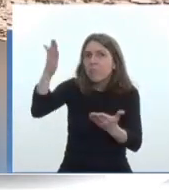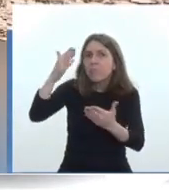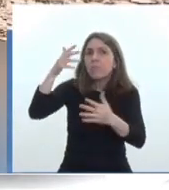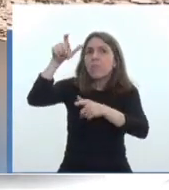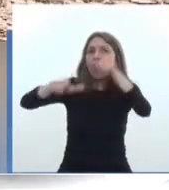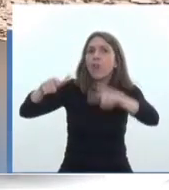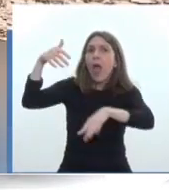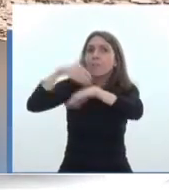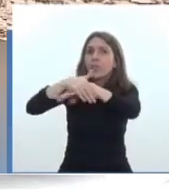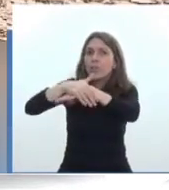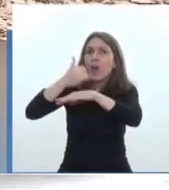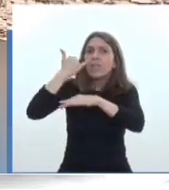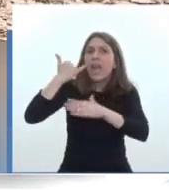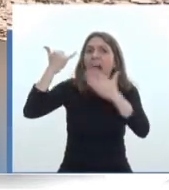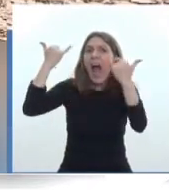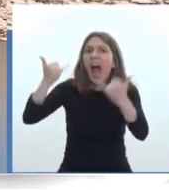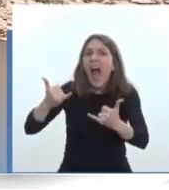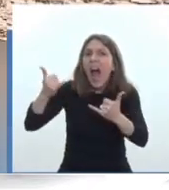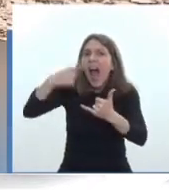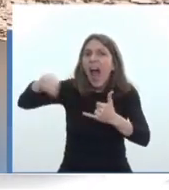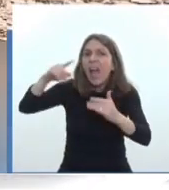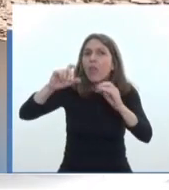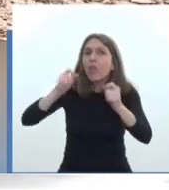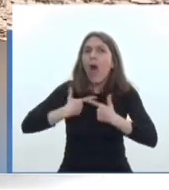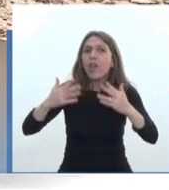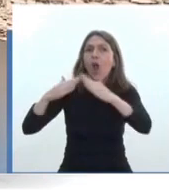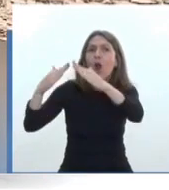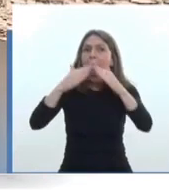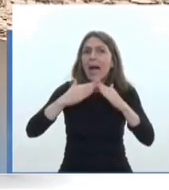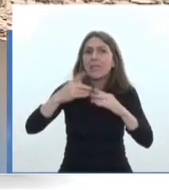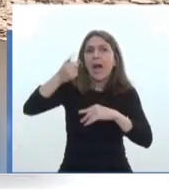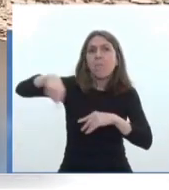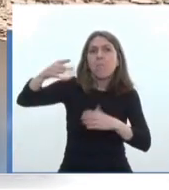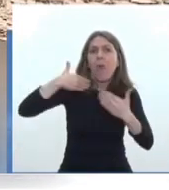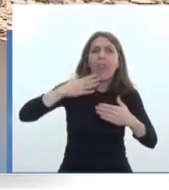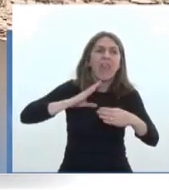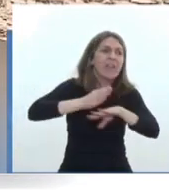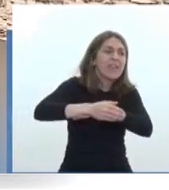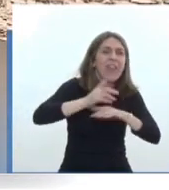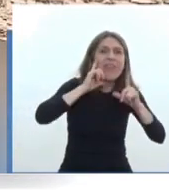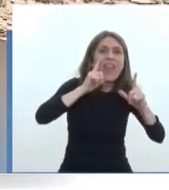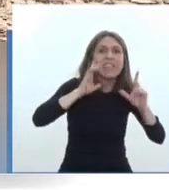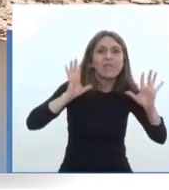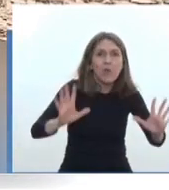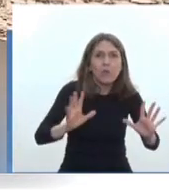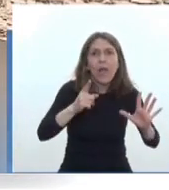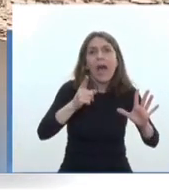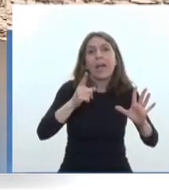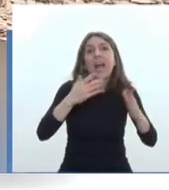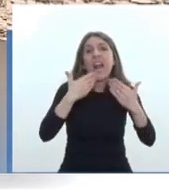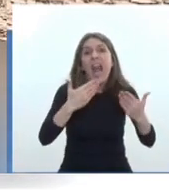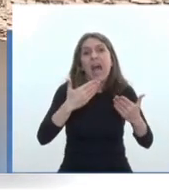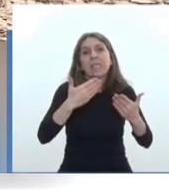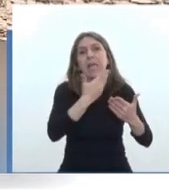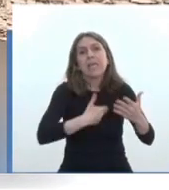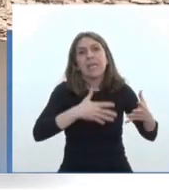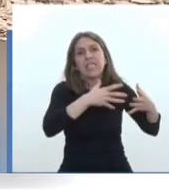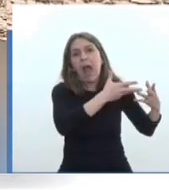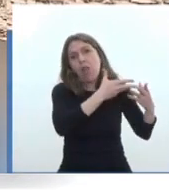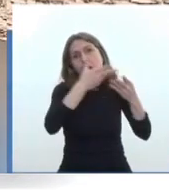casas y pueden disfrutar del resultado de la ayuda y del apoyo del Estado.